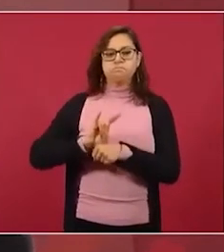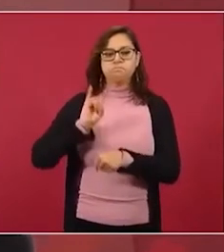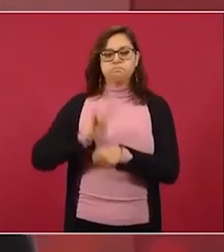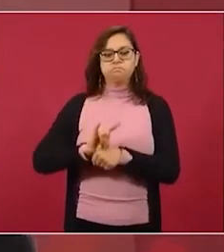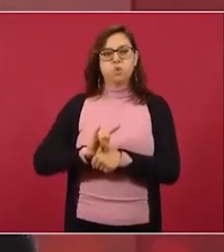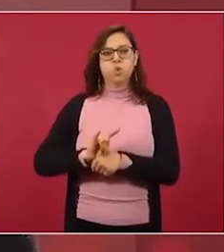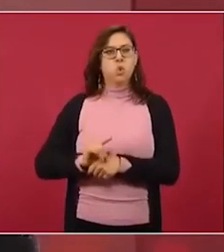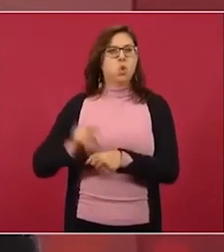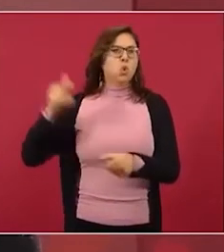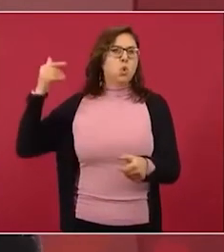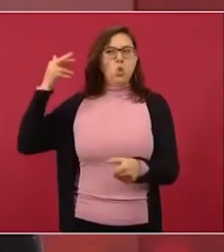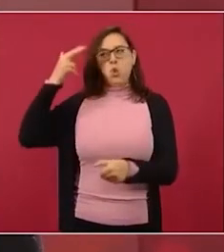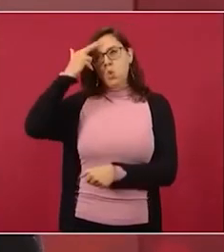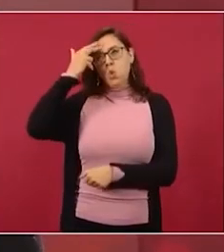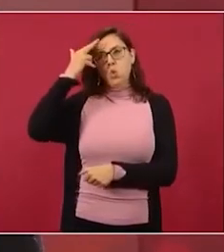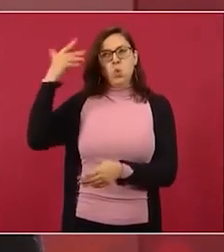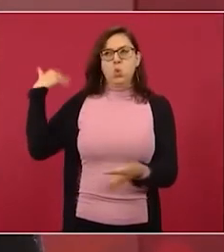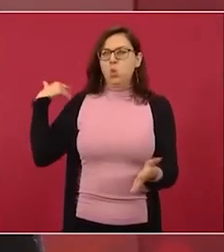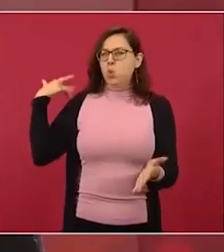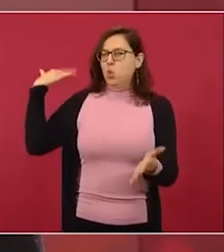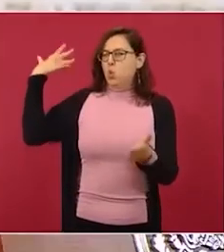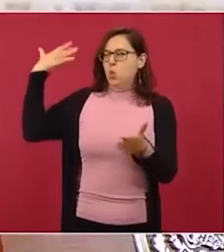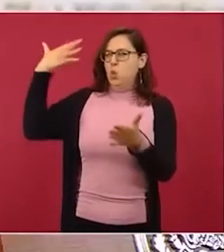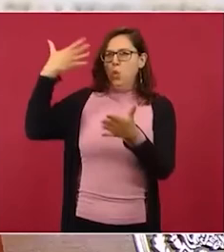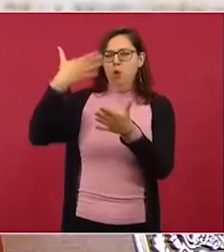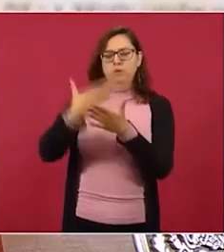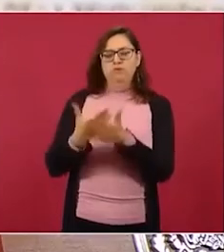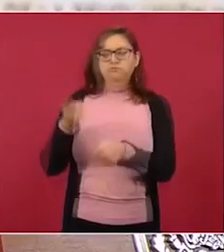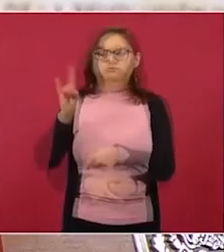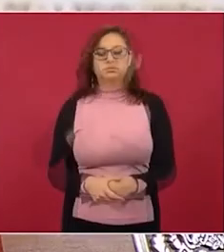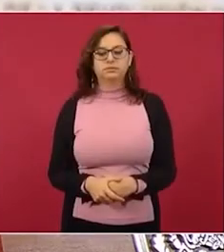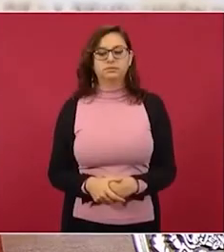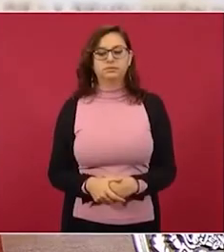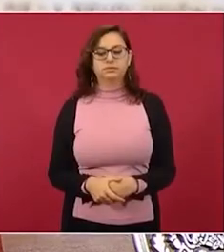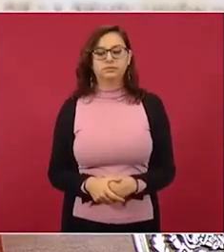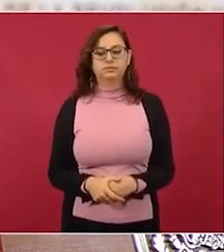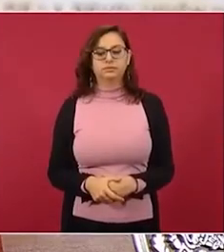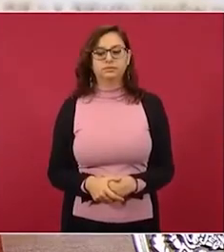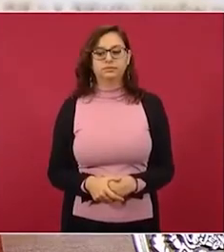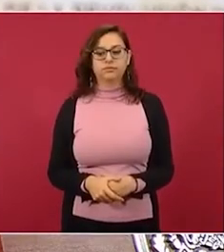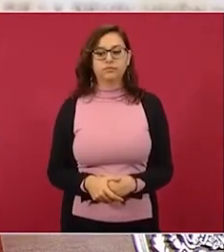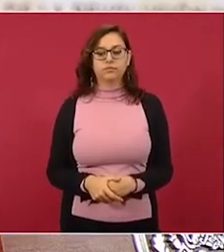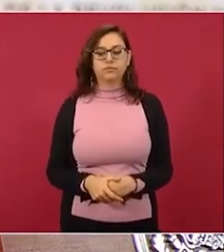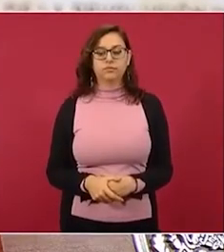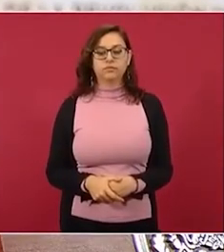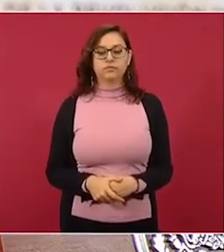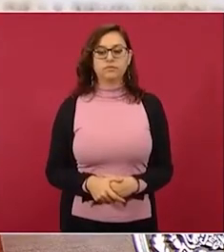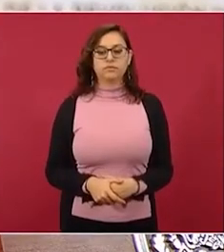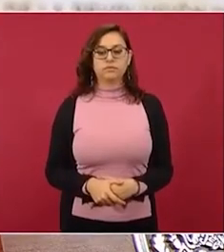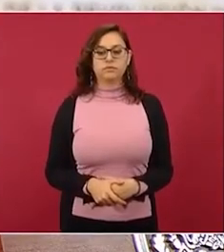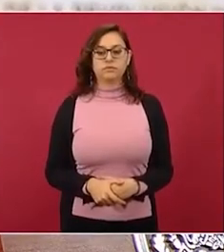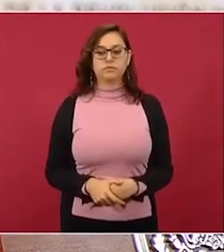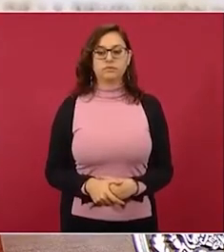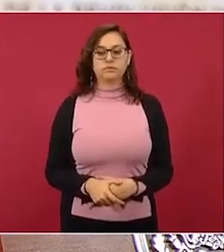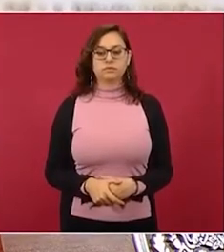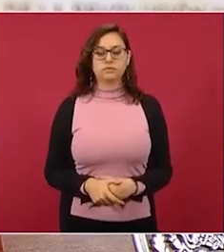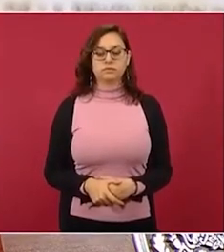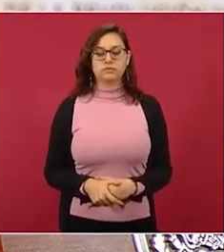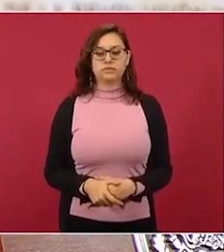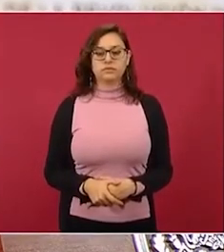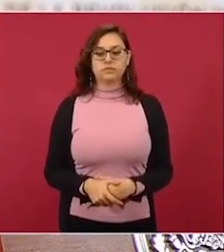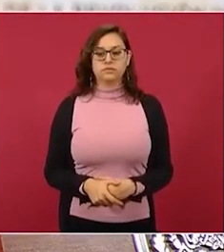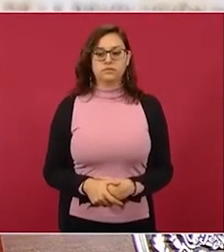el porfiriato la simulación el que las leyes se